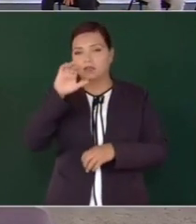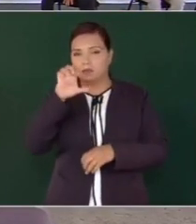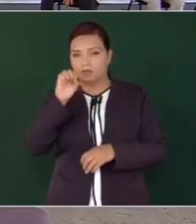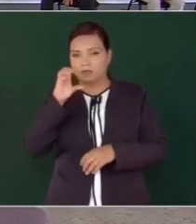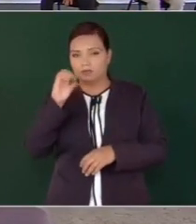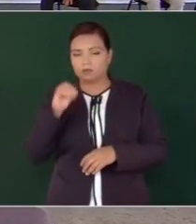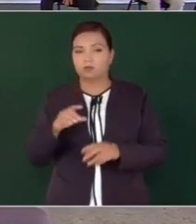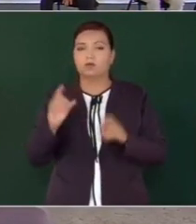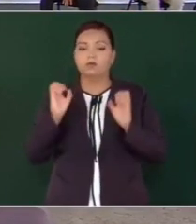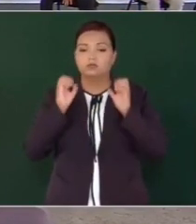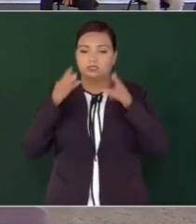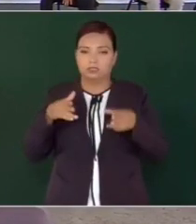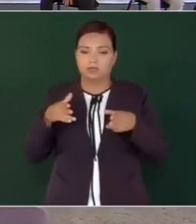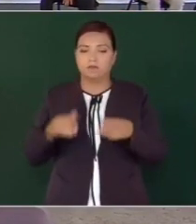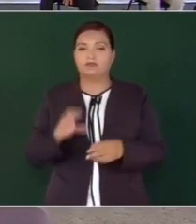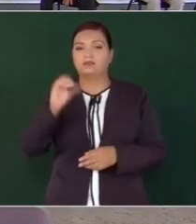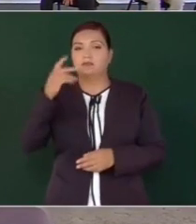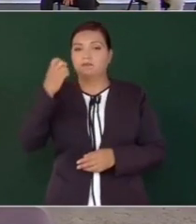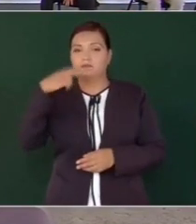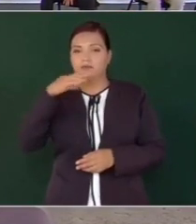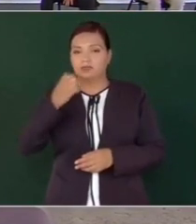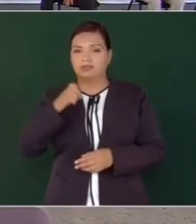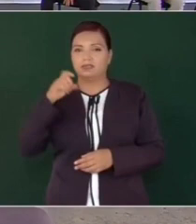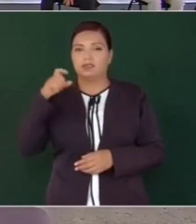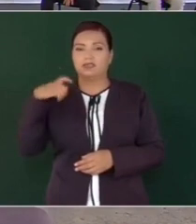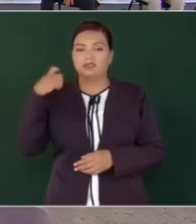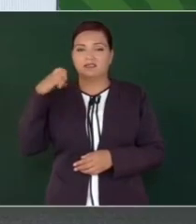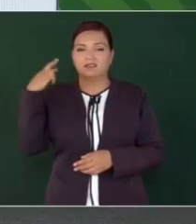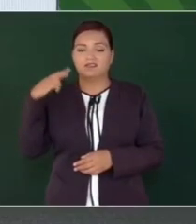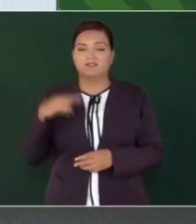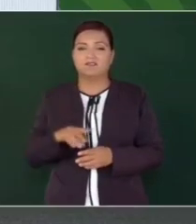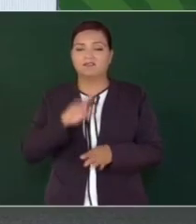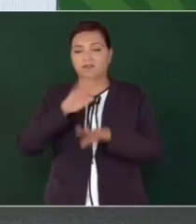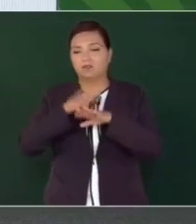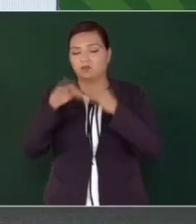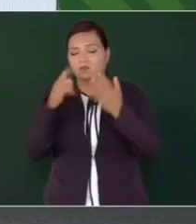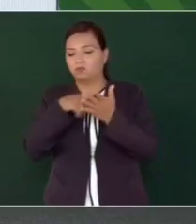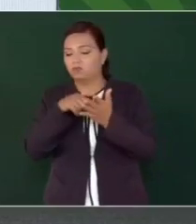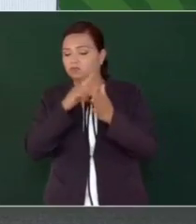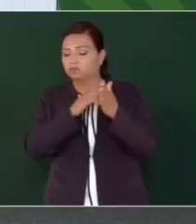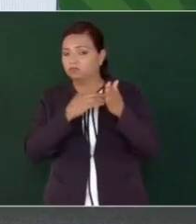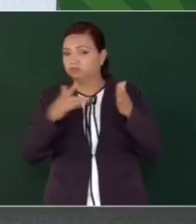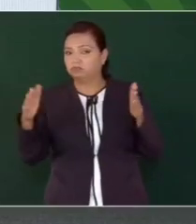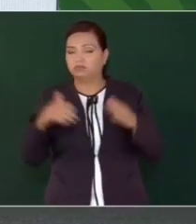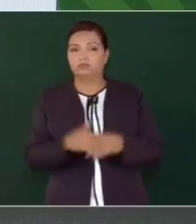Campeche, Yucatán y Quintana Roo, todo esto. Esta